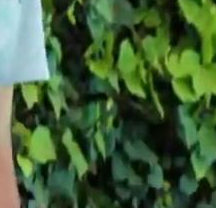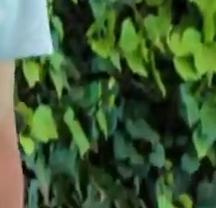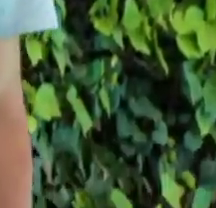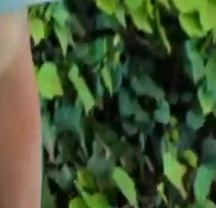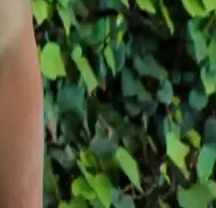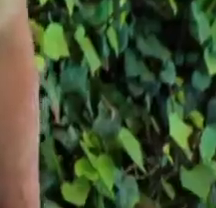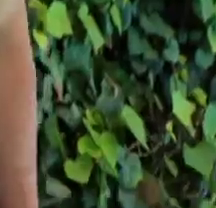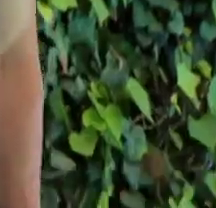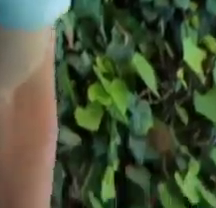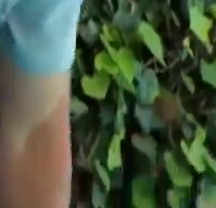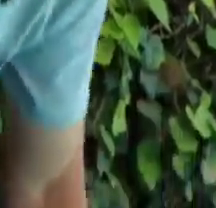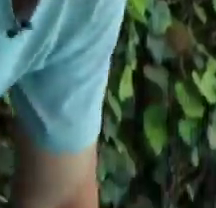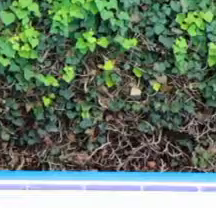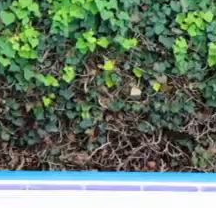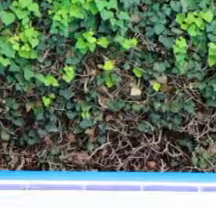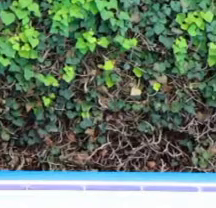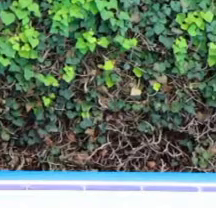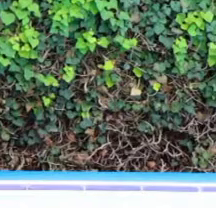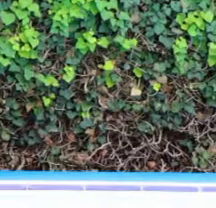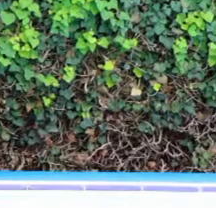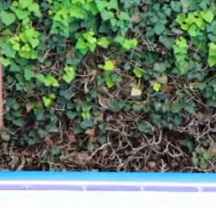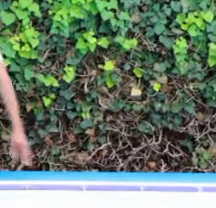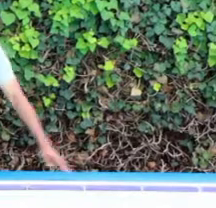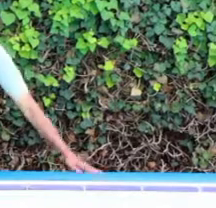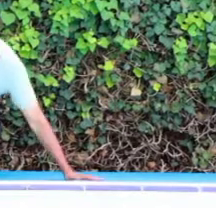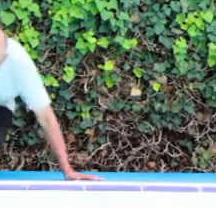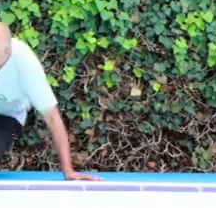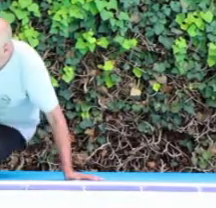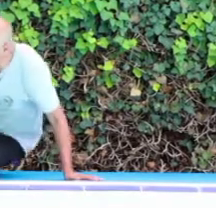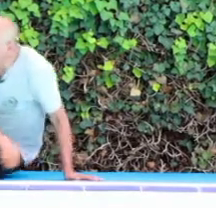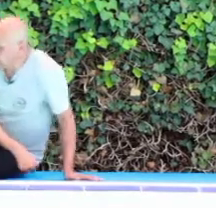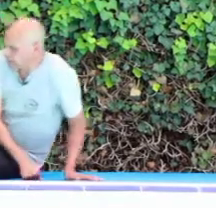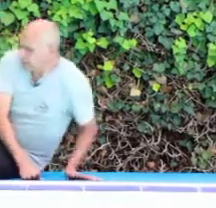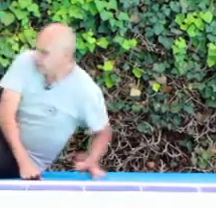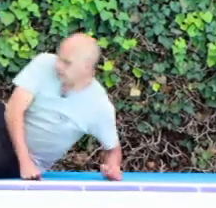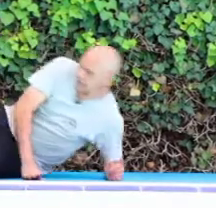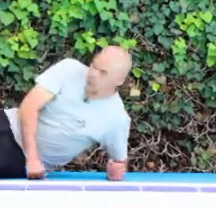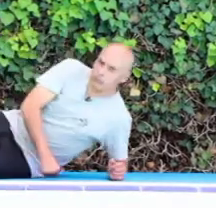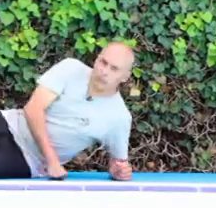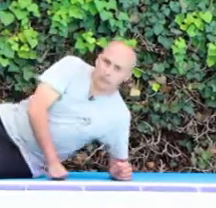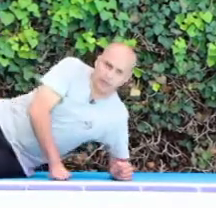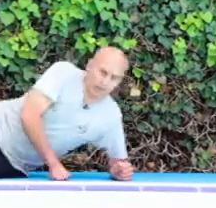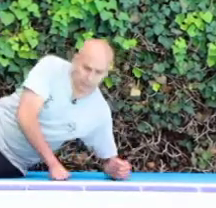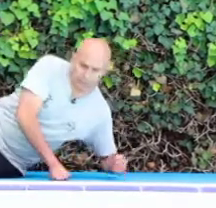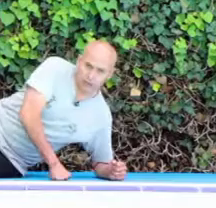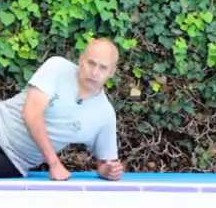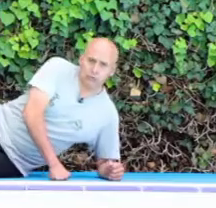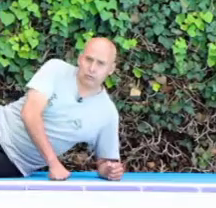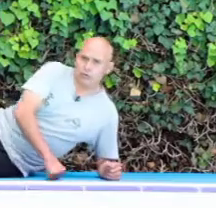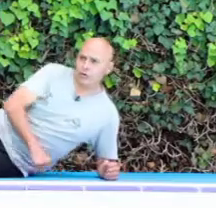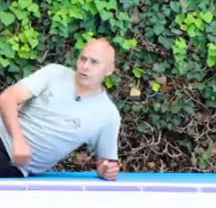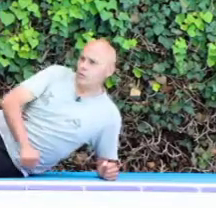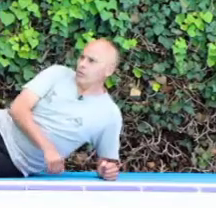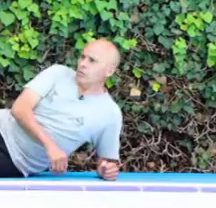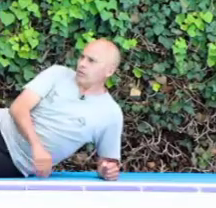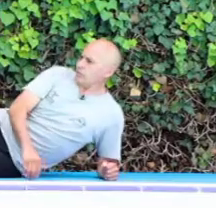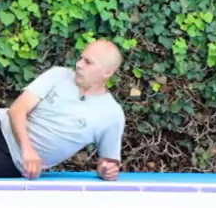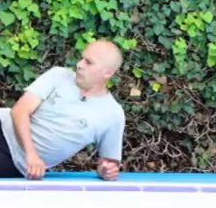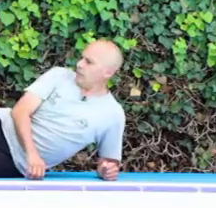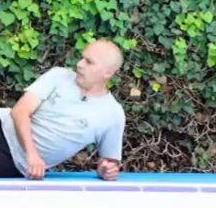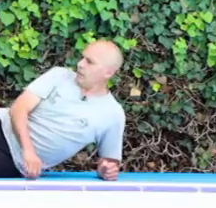lateral, ¿sí? De tal manera, ahí vamos a hacerlo. Y vamos a apoyarnos con nuestro